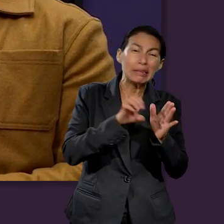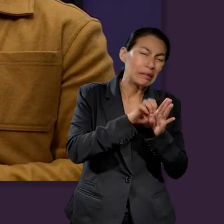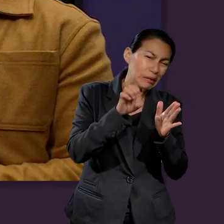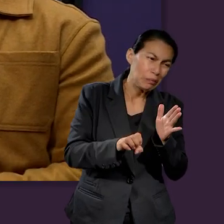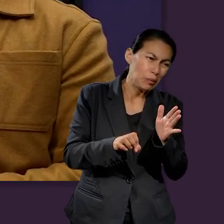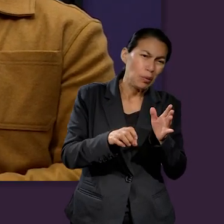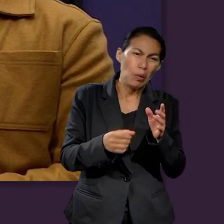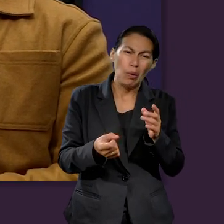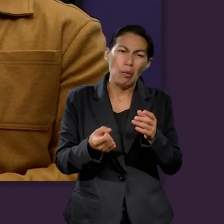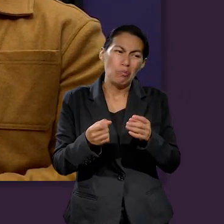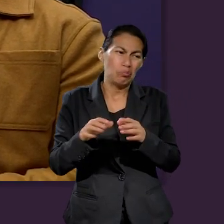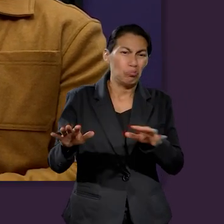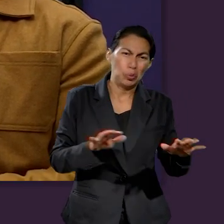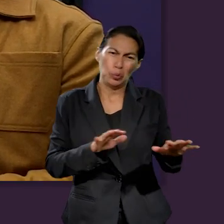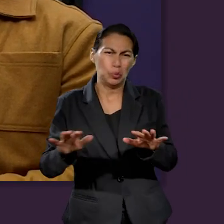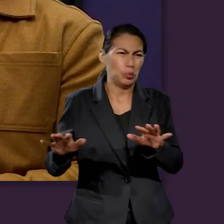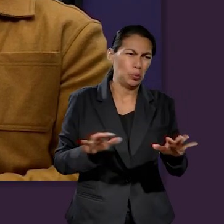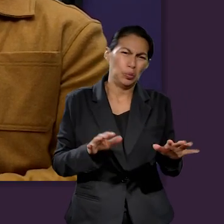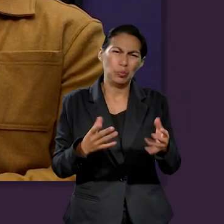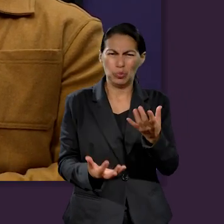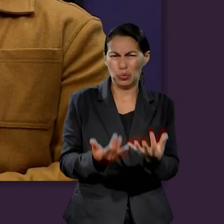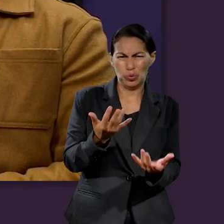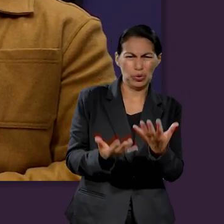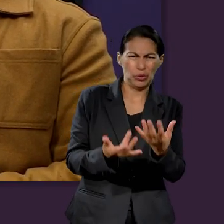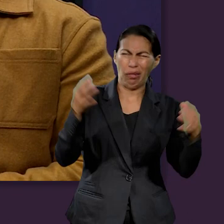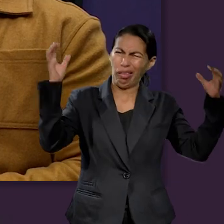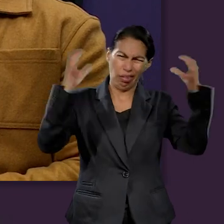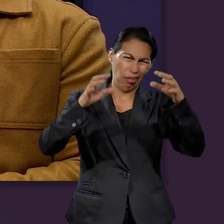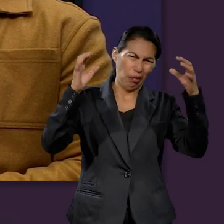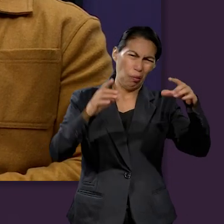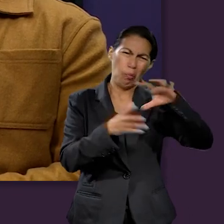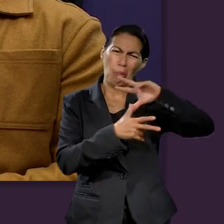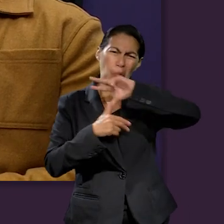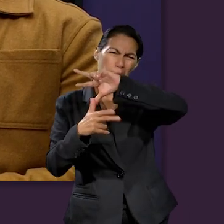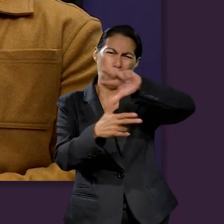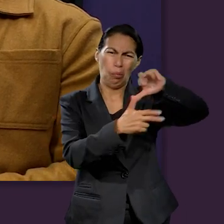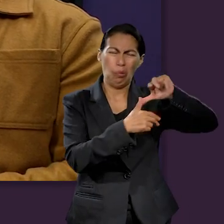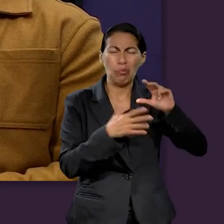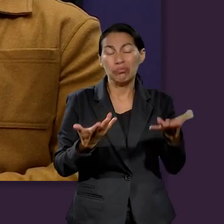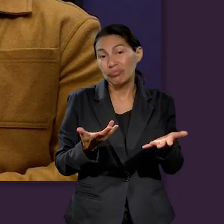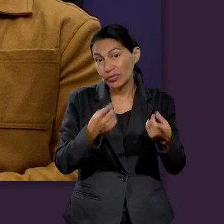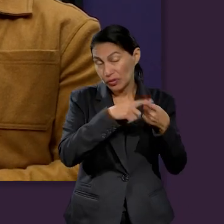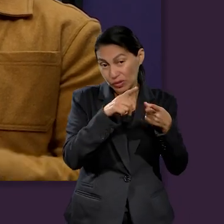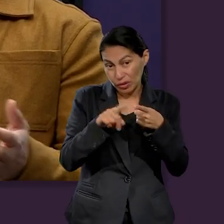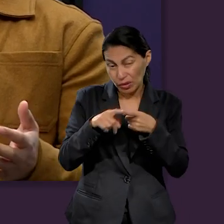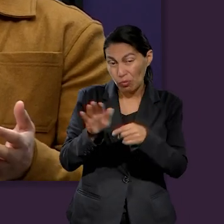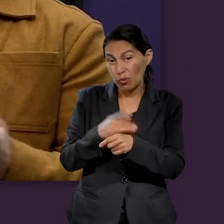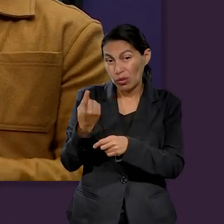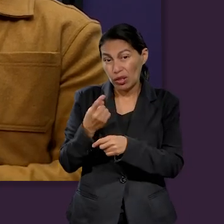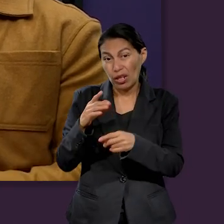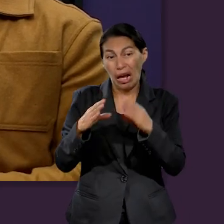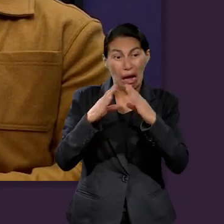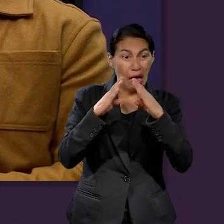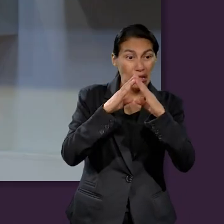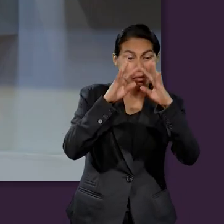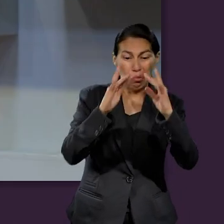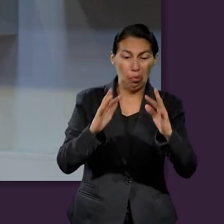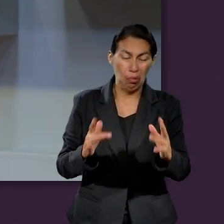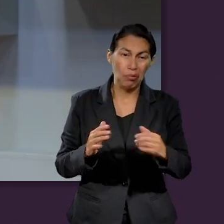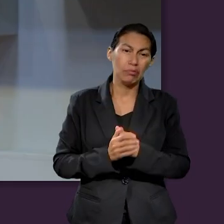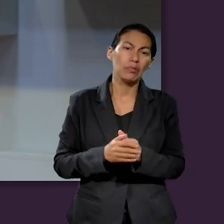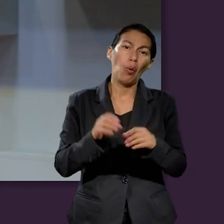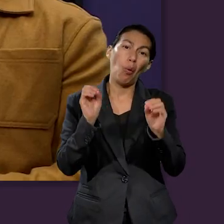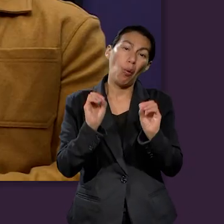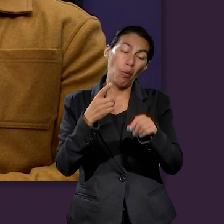personal, el cual a veces existe tristemente, o es un desastre natural, el cual se pierde en pertenencias, se pierde incluso hasta una